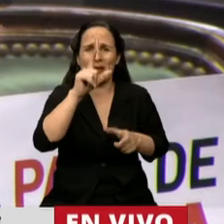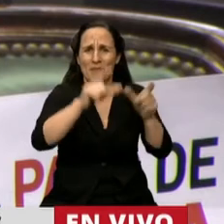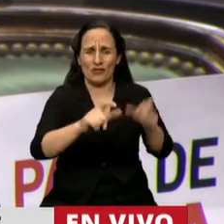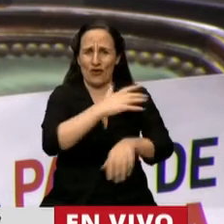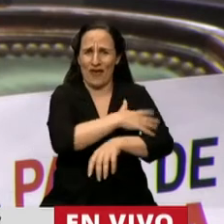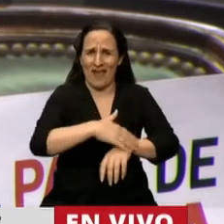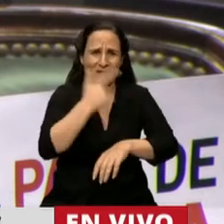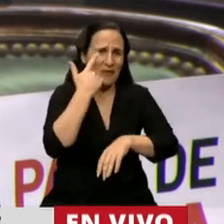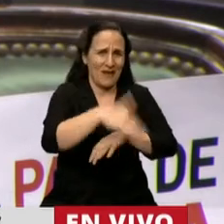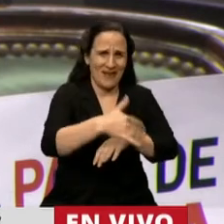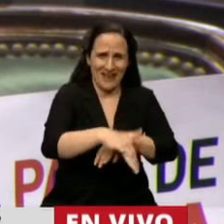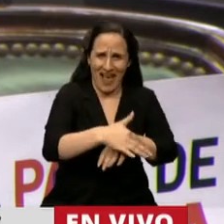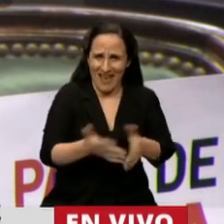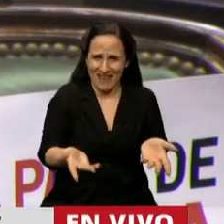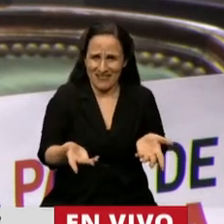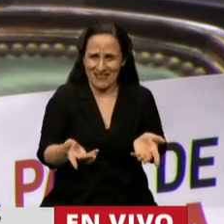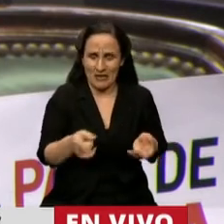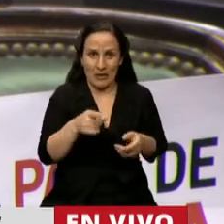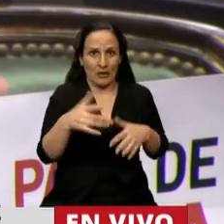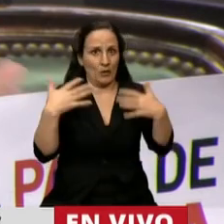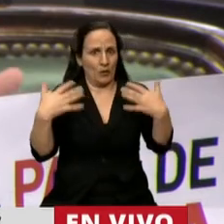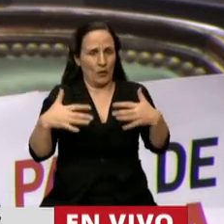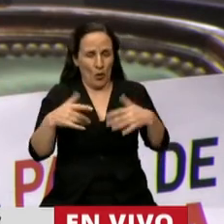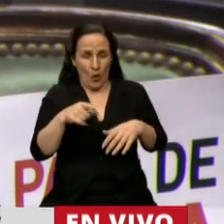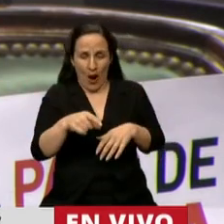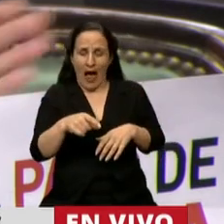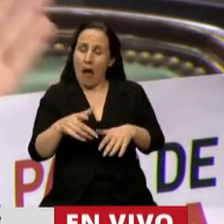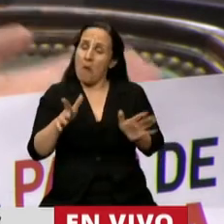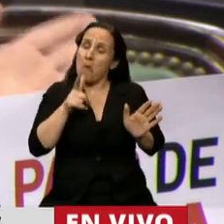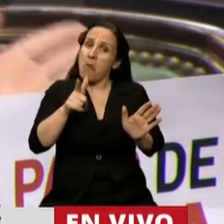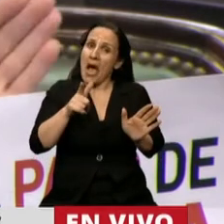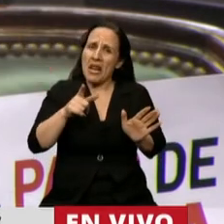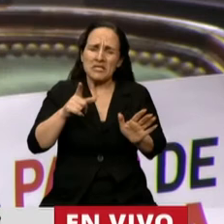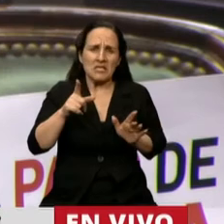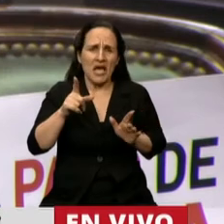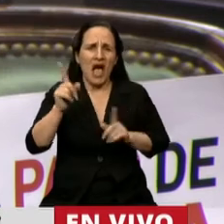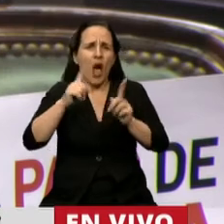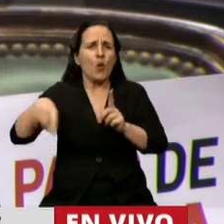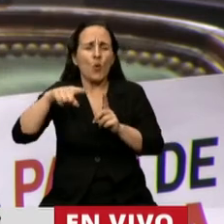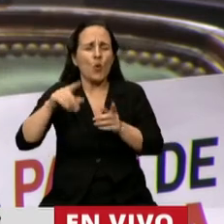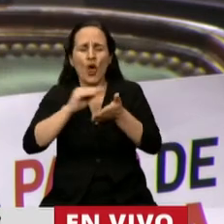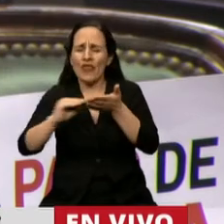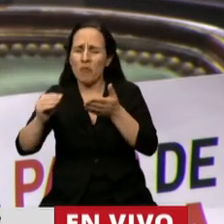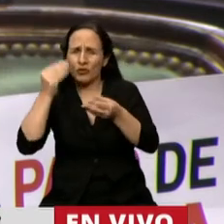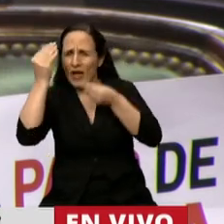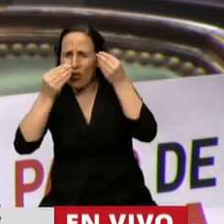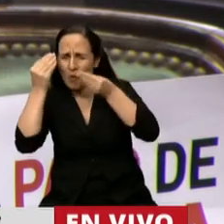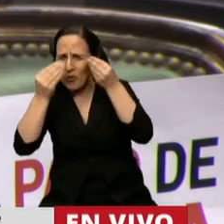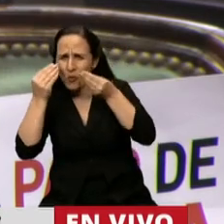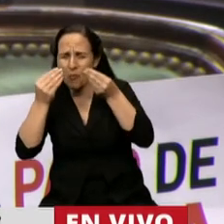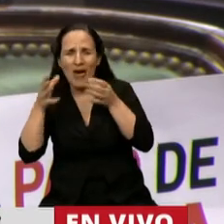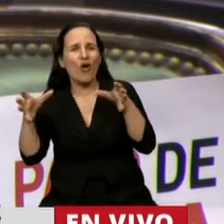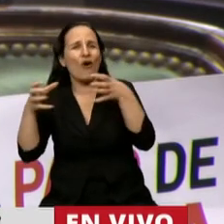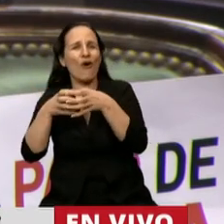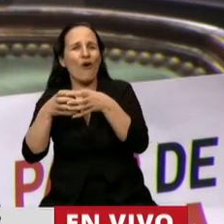el equivalente a una ciudad y media de Buenos Aires, resulta que ahora la preocupación que algunos diputados y diputadas de